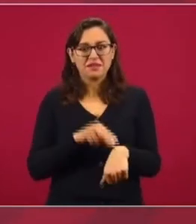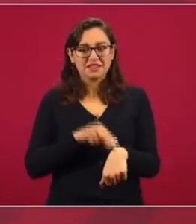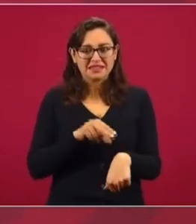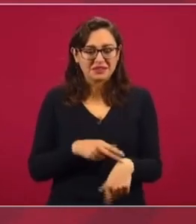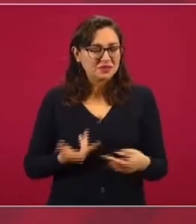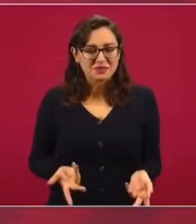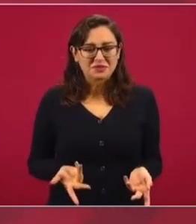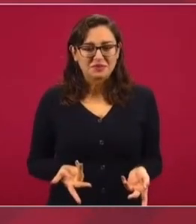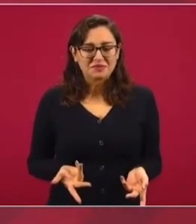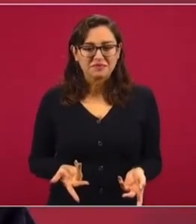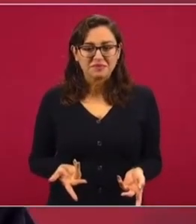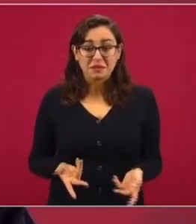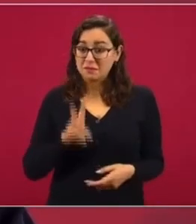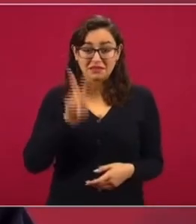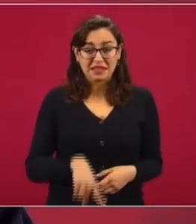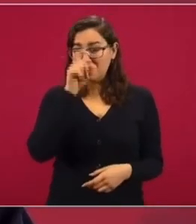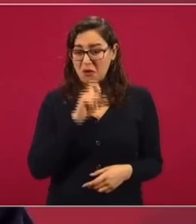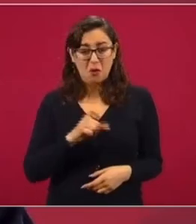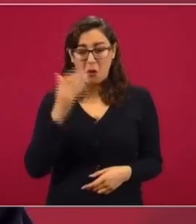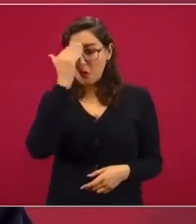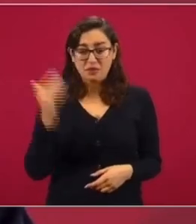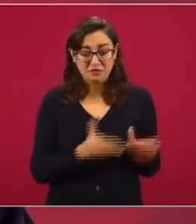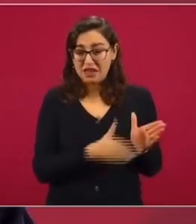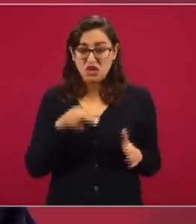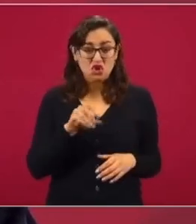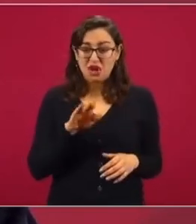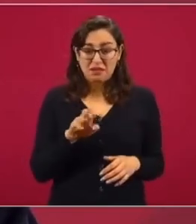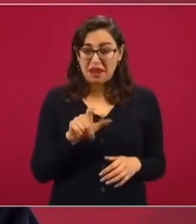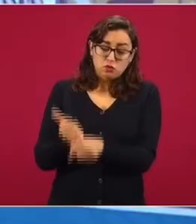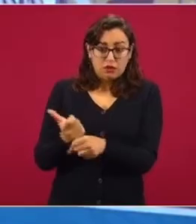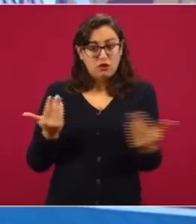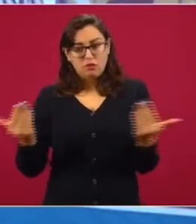como fruto podrido de la política neoliberal.